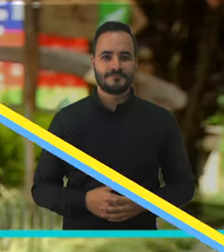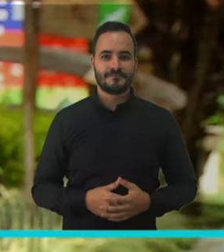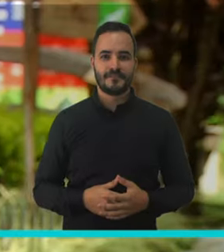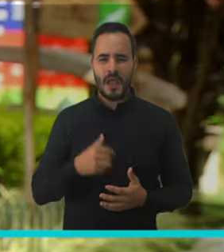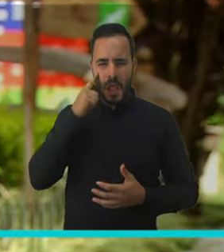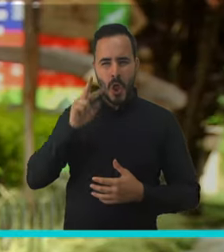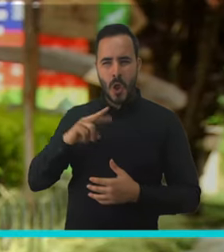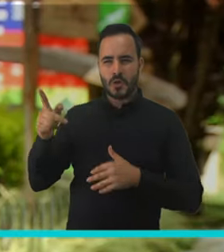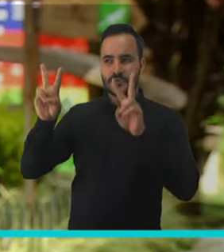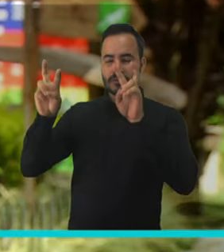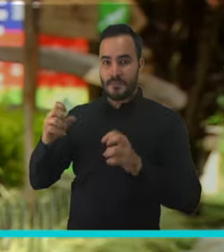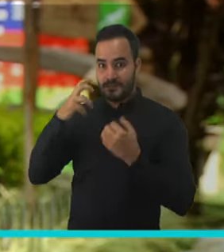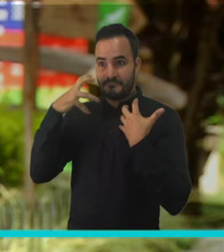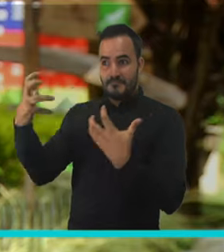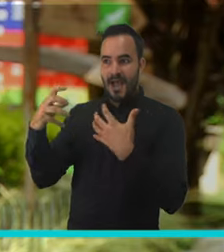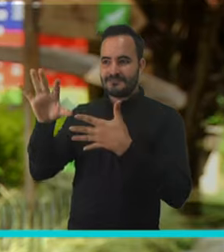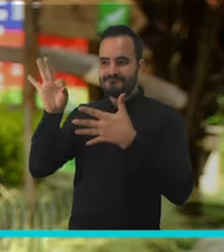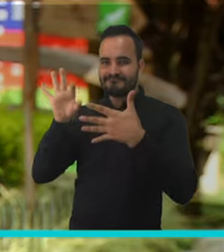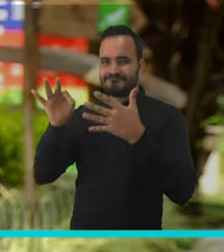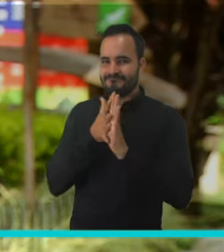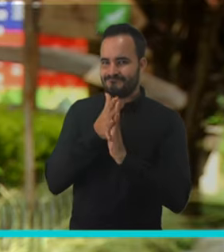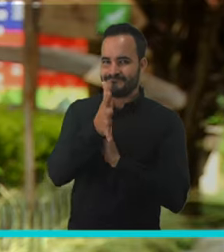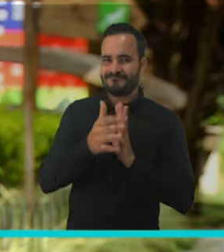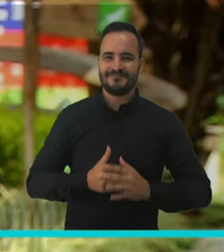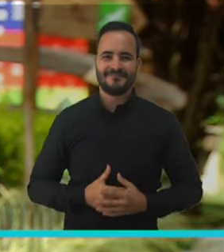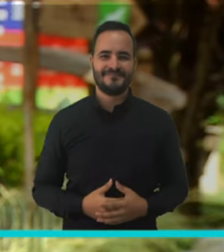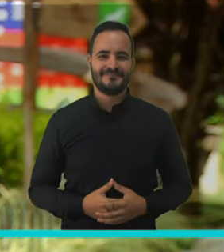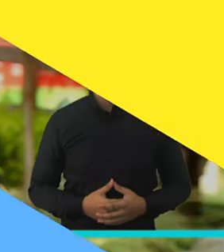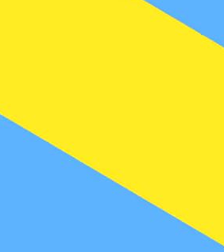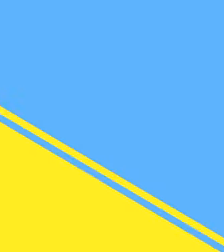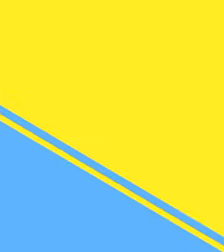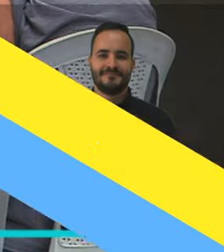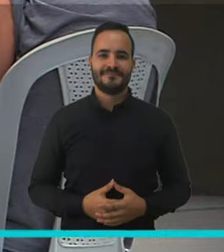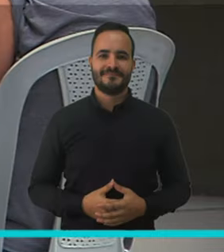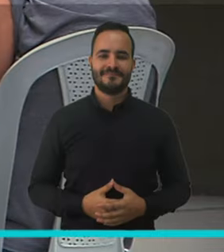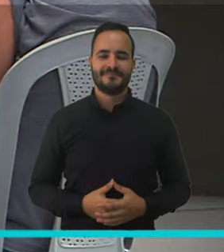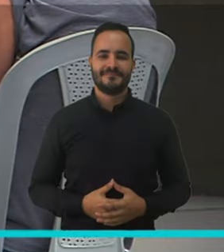Es tiempo de conocer otros hechos, datos y cifras destacadas de la semana.